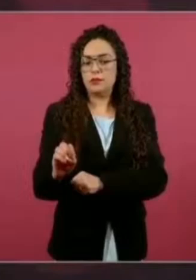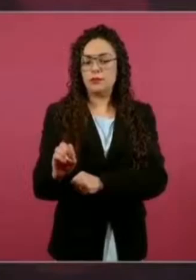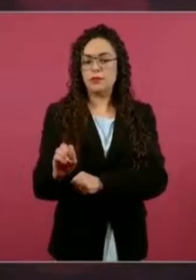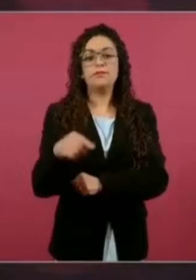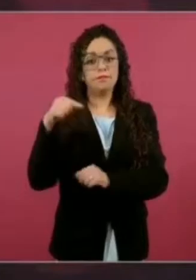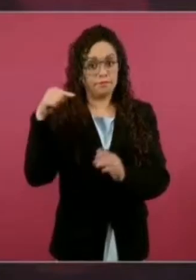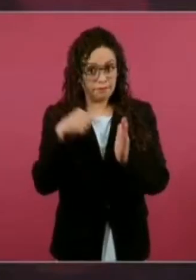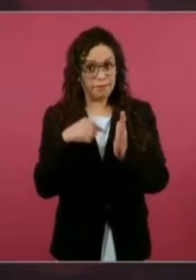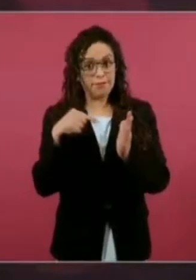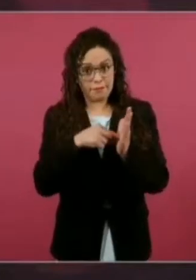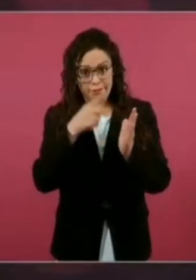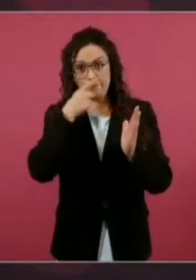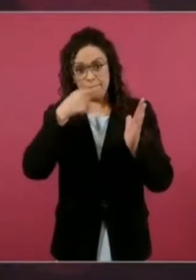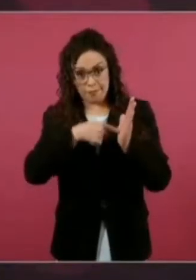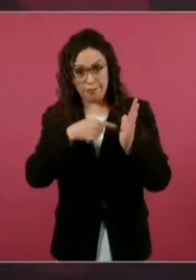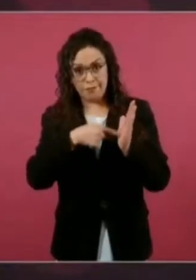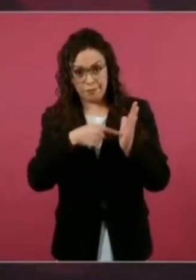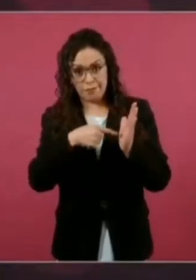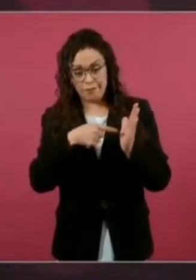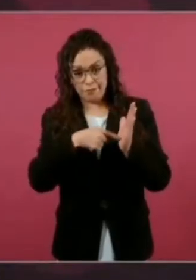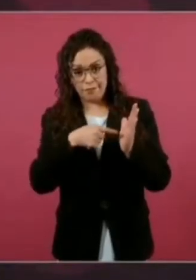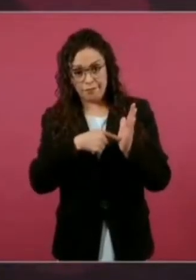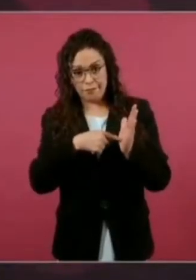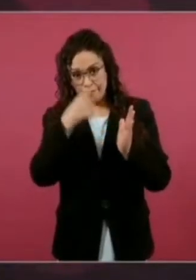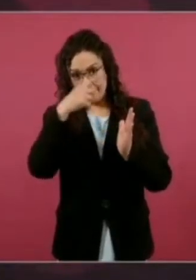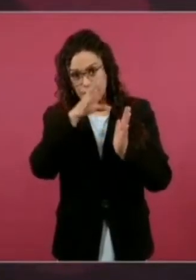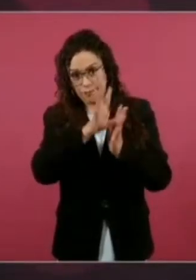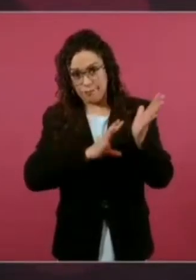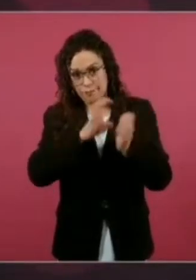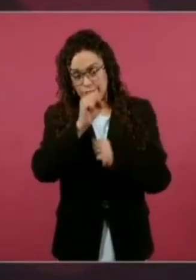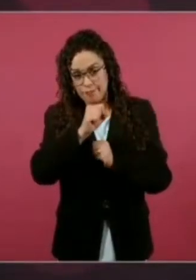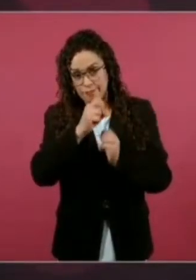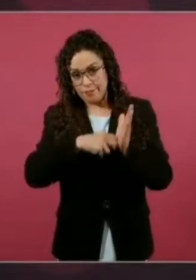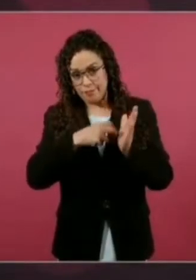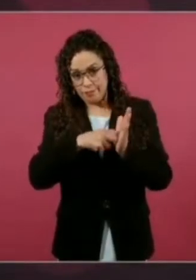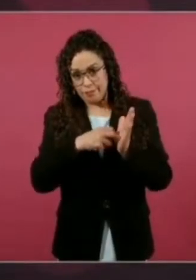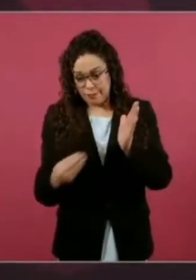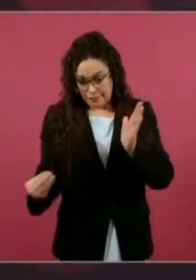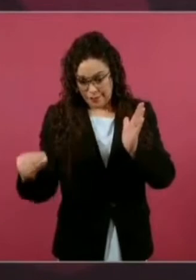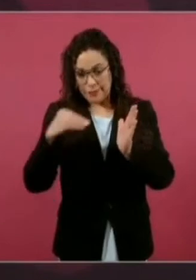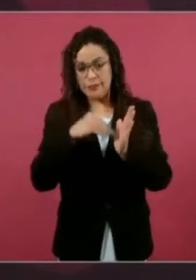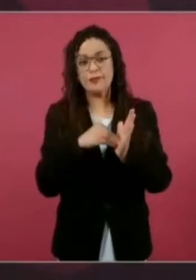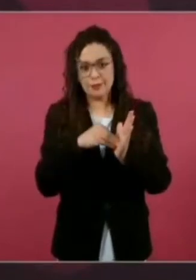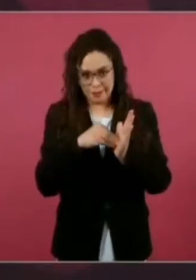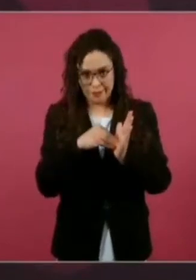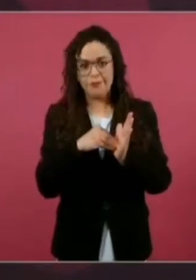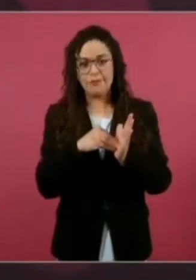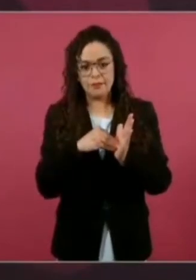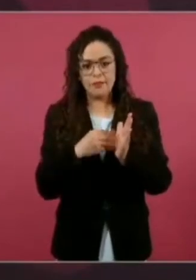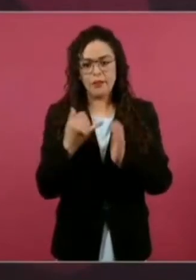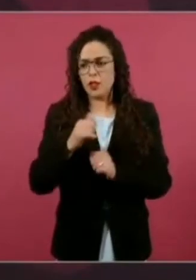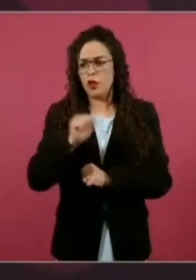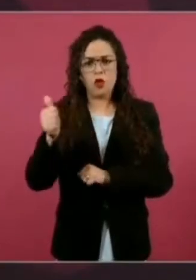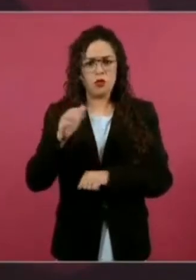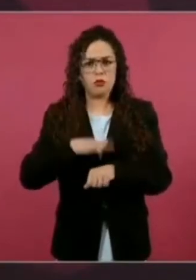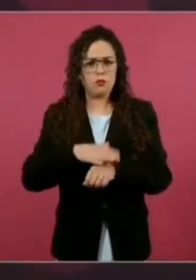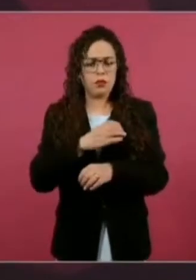la reforma a la Constitución y muchas otras cosas